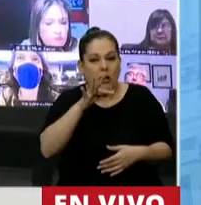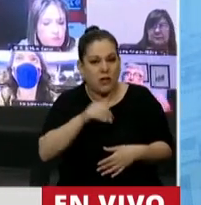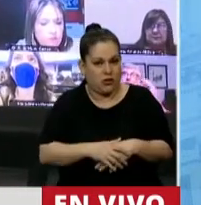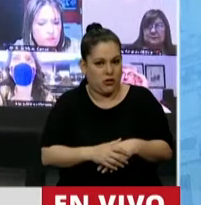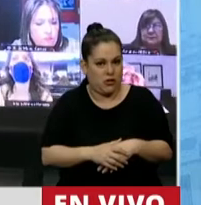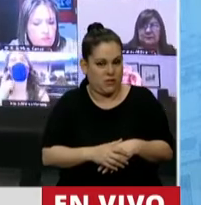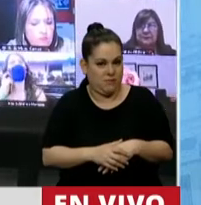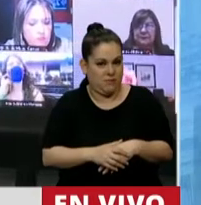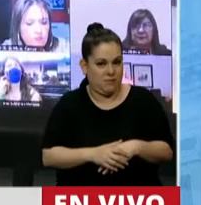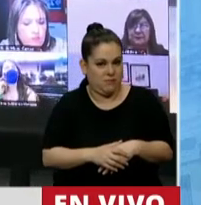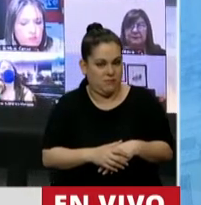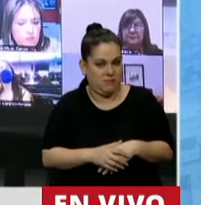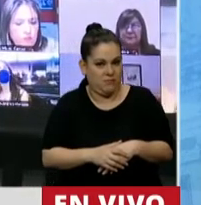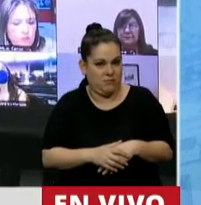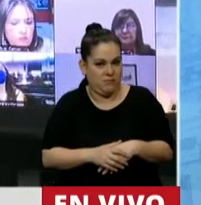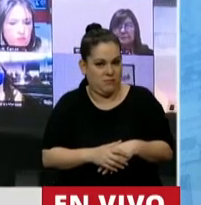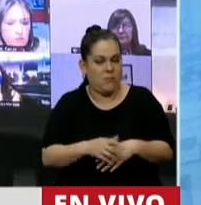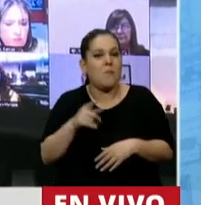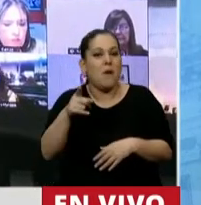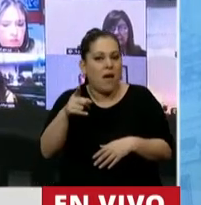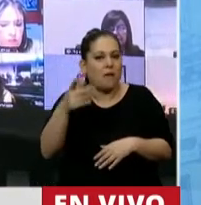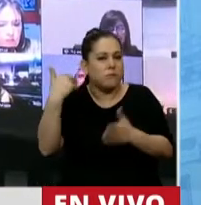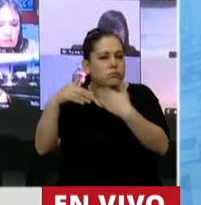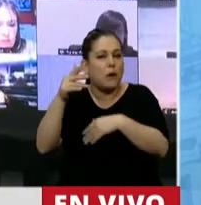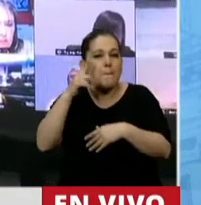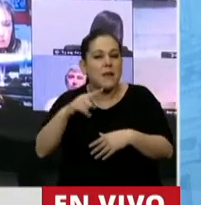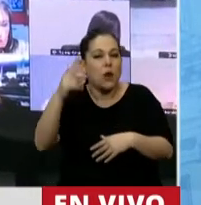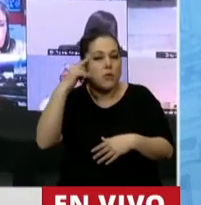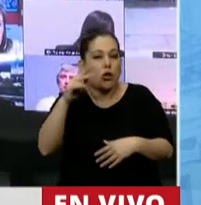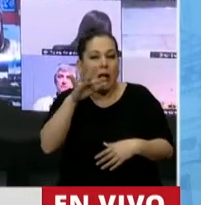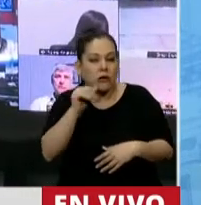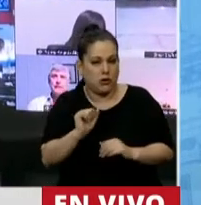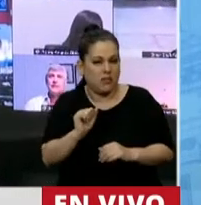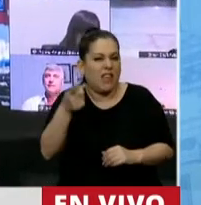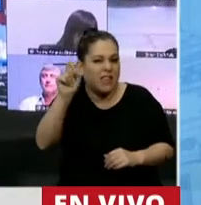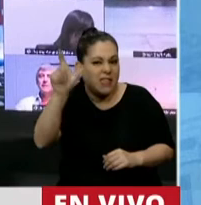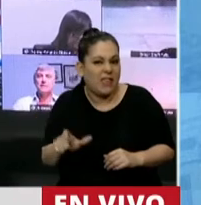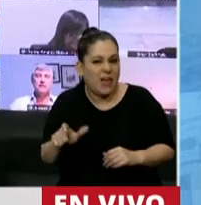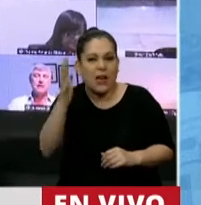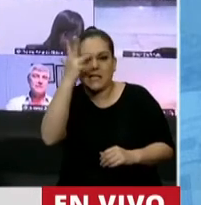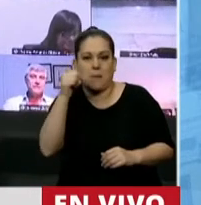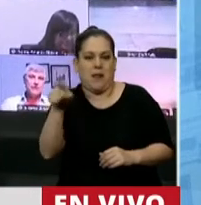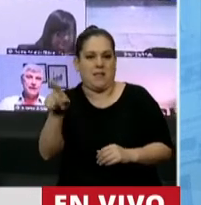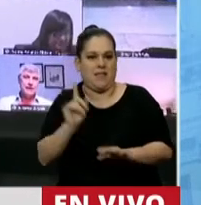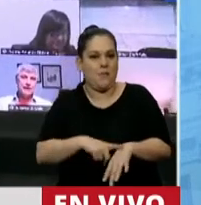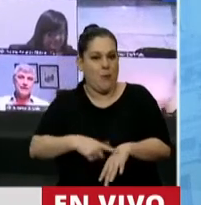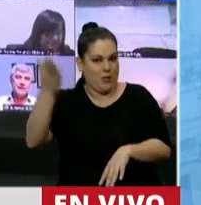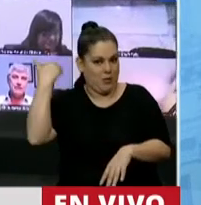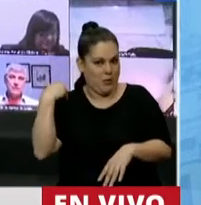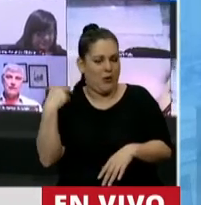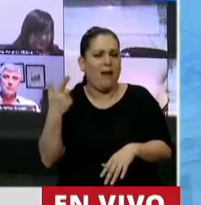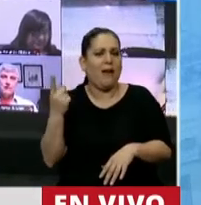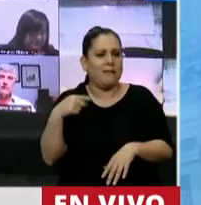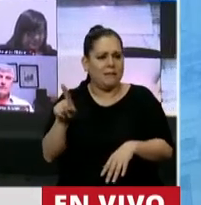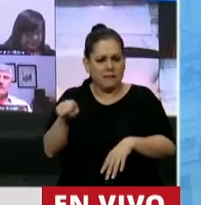Nuevo Pudo se llamaba. José de San Martín, señora Presidenta. Mendoza estaba atravesando una situación crítica.